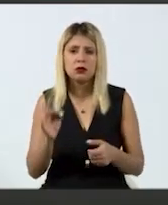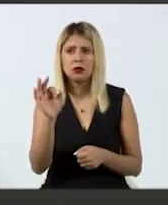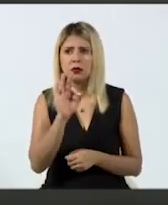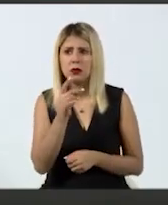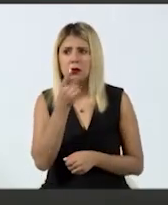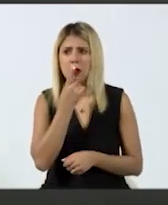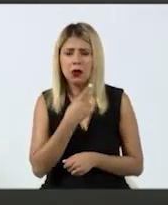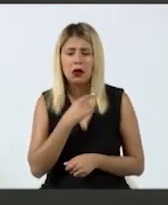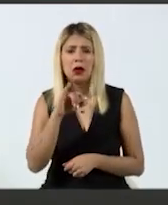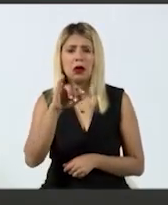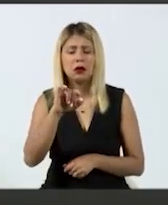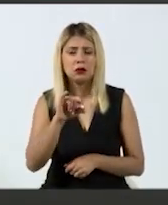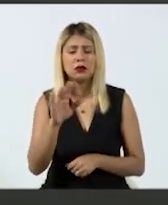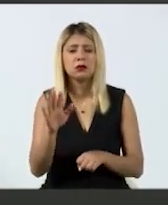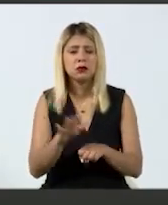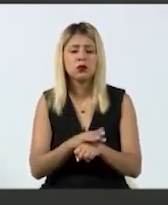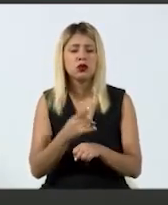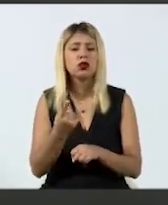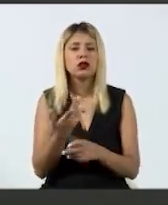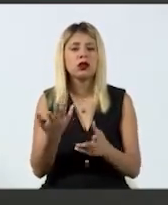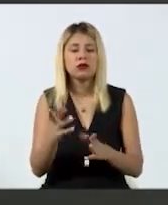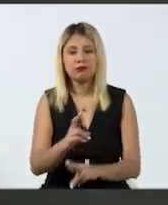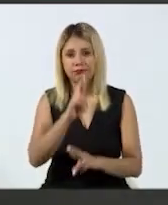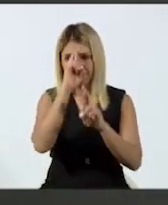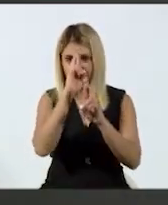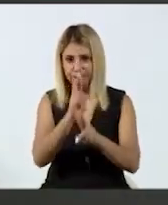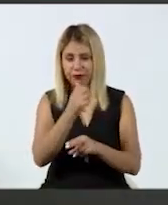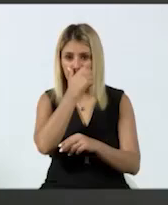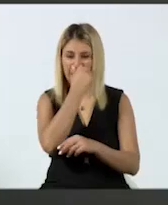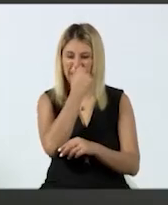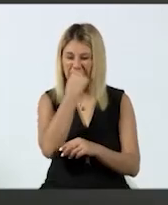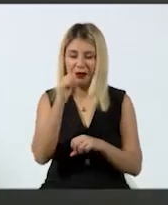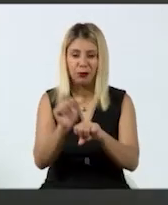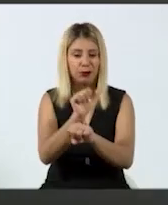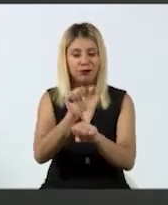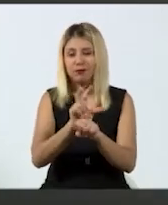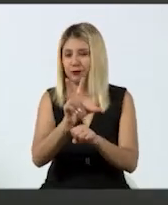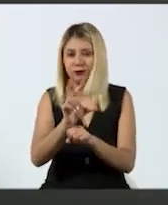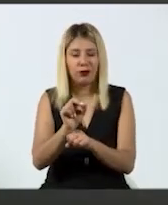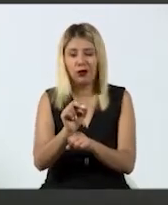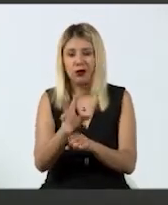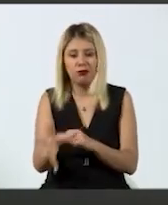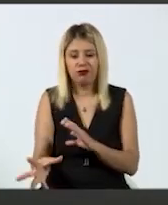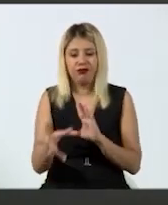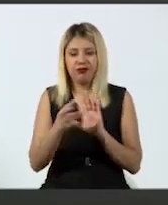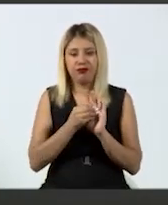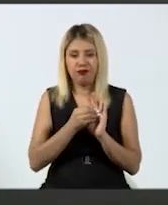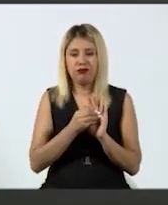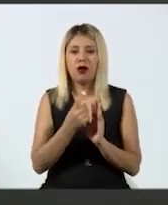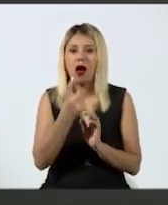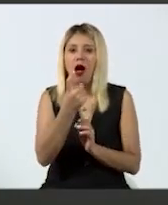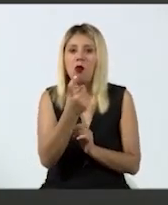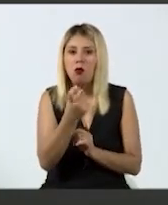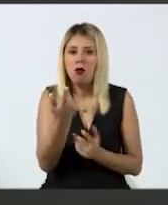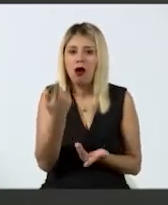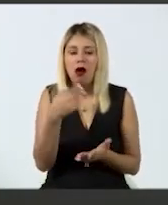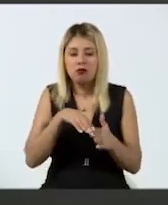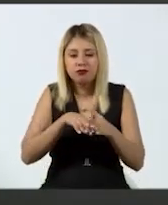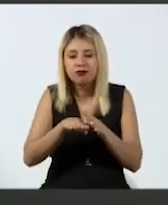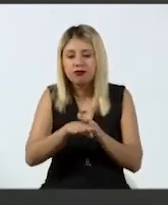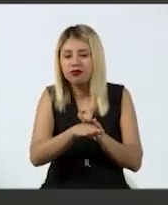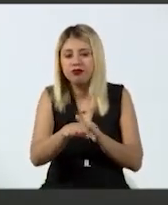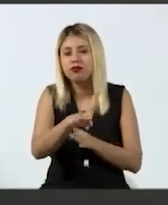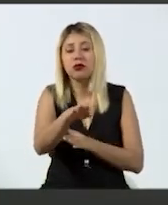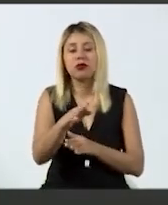fabricante, ¿por qué tenemos que hacer esa parte? Si el vehículo no está diseñado para hacer una travesía, campo